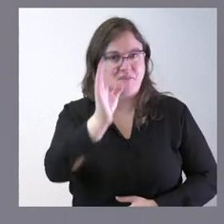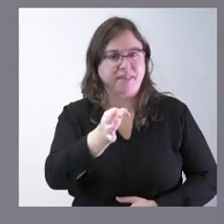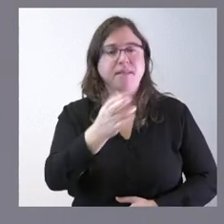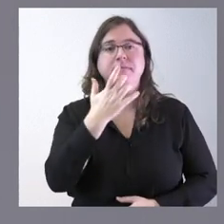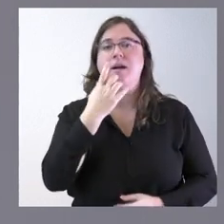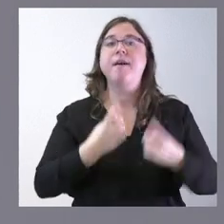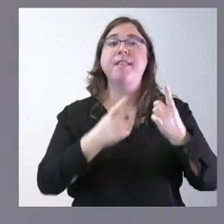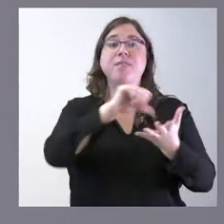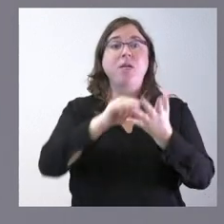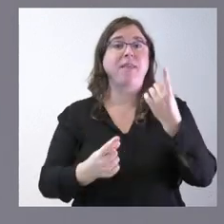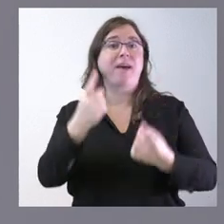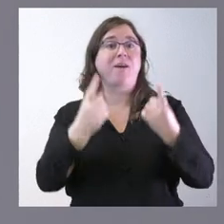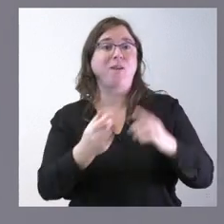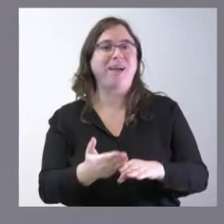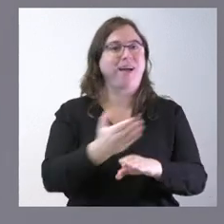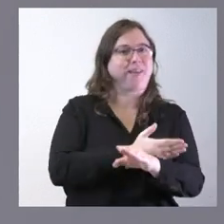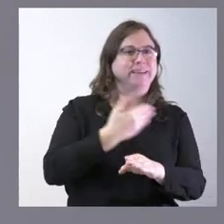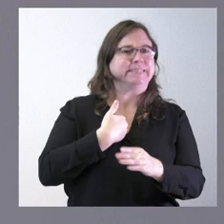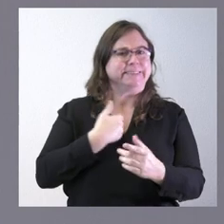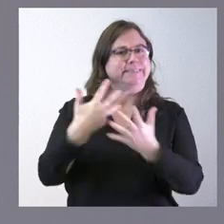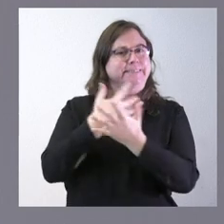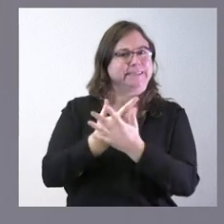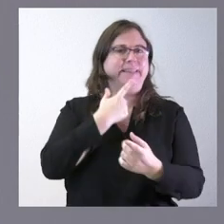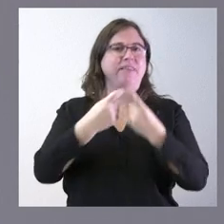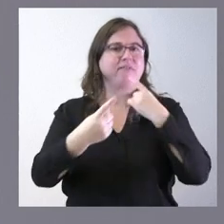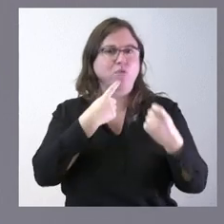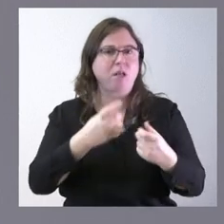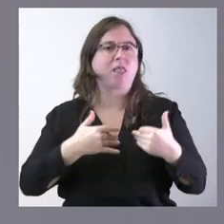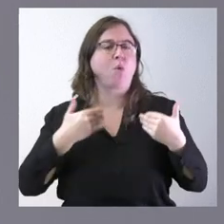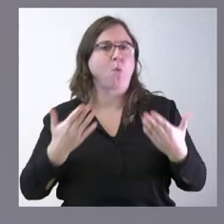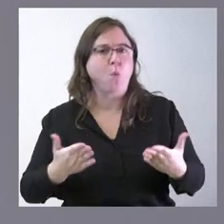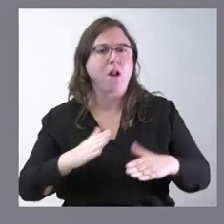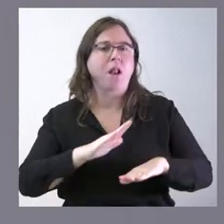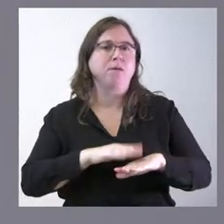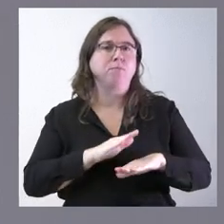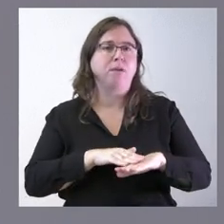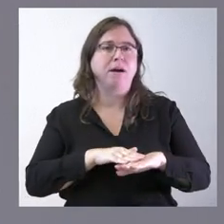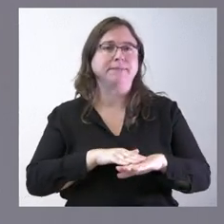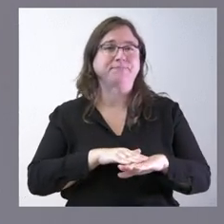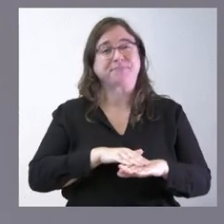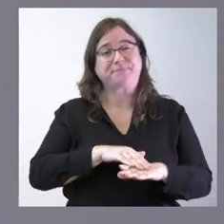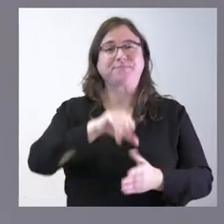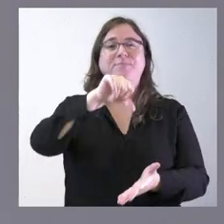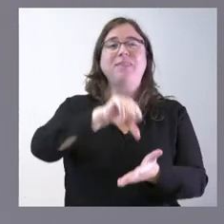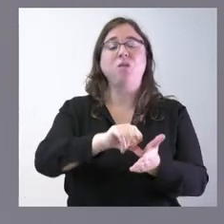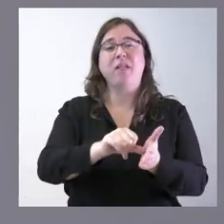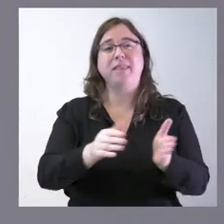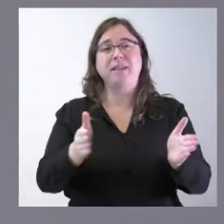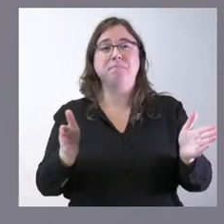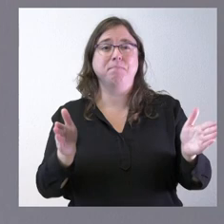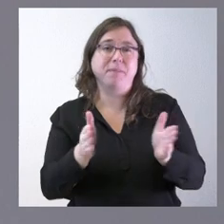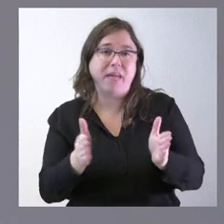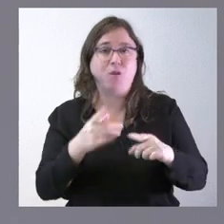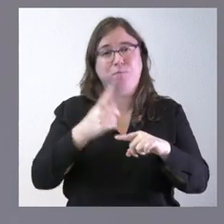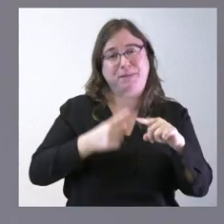algunas ciudades, ya se han anticipado las dificultades que se planteaba para que las ciudades de tamaño intermedio o de tamaño más